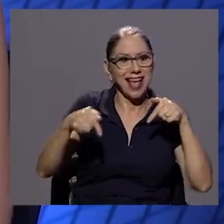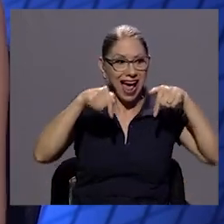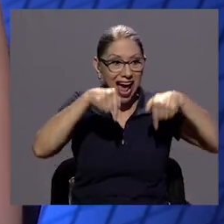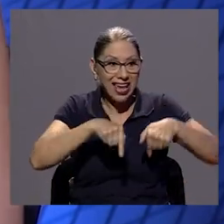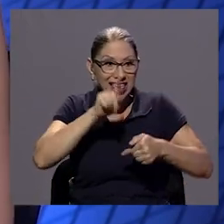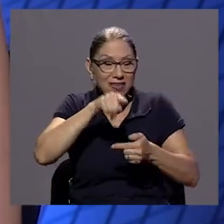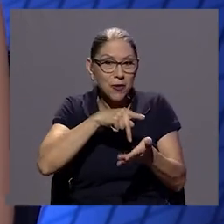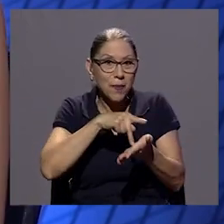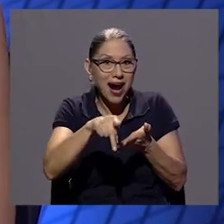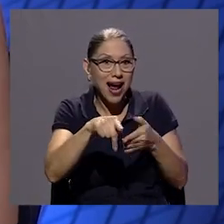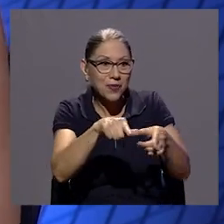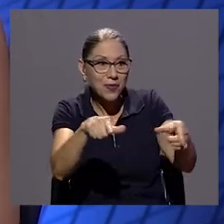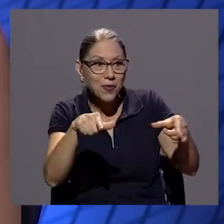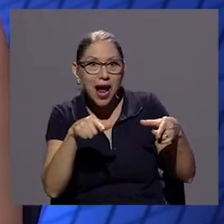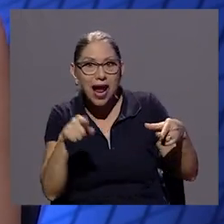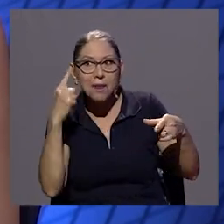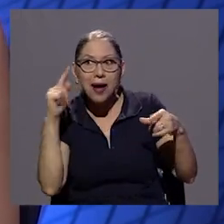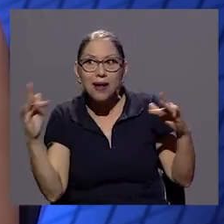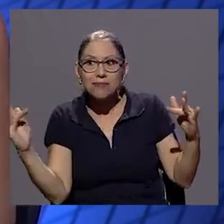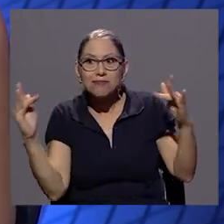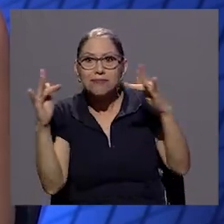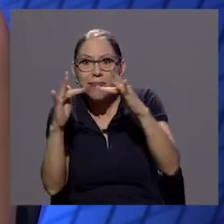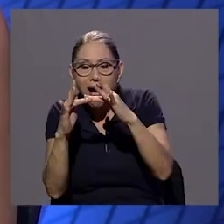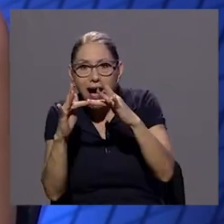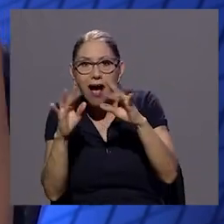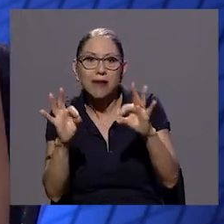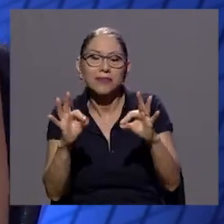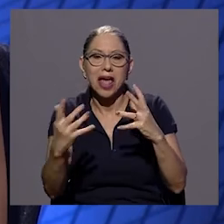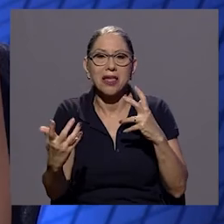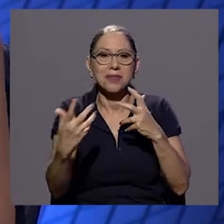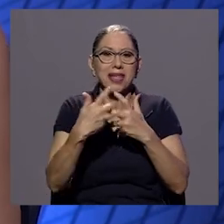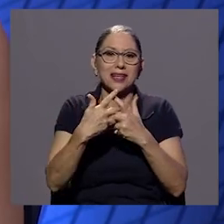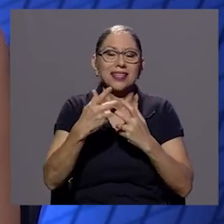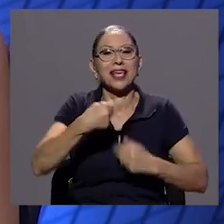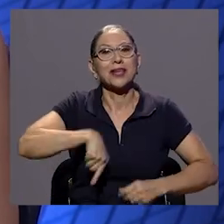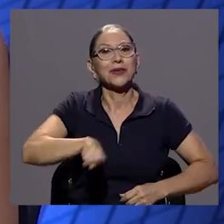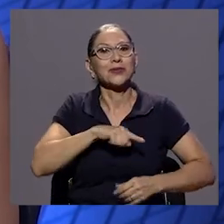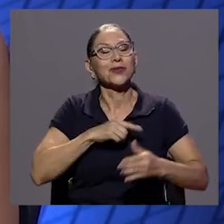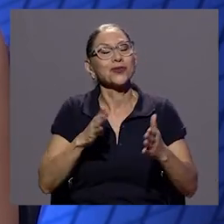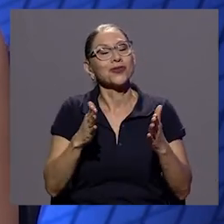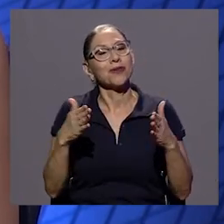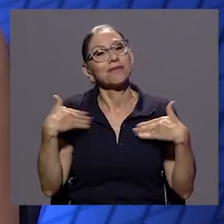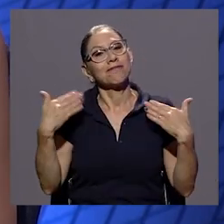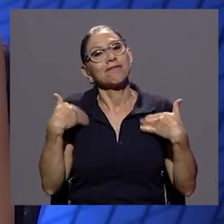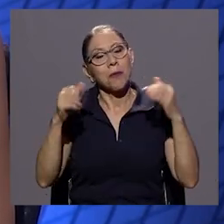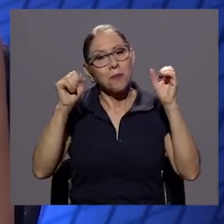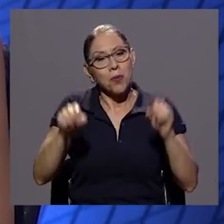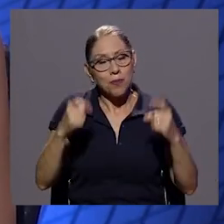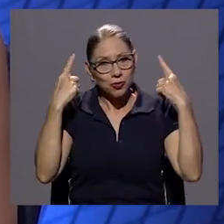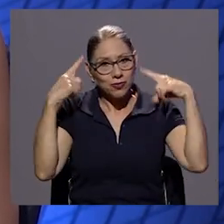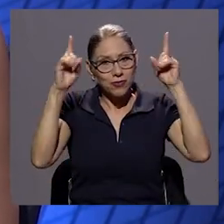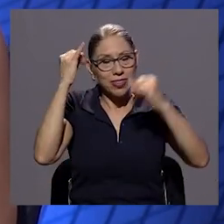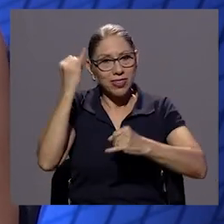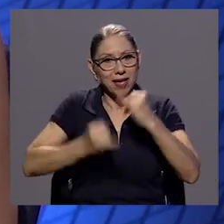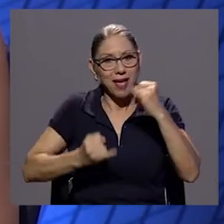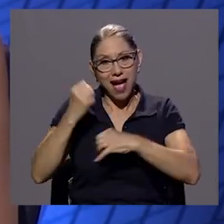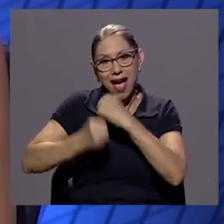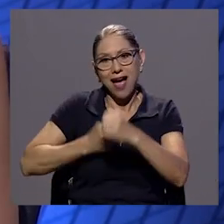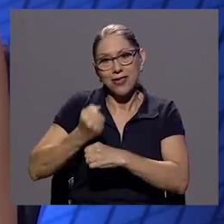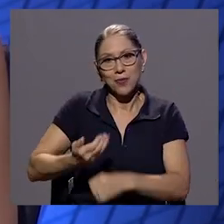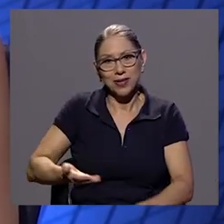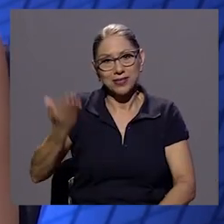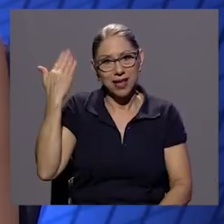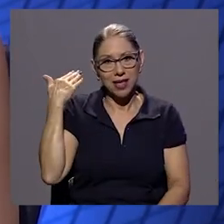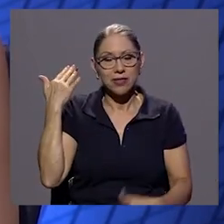adaptarse digamos obviamente y lo que celebramos es que pudimos terminarlo o sea porque se terminó el año pasado o sea cerramos toda esa